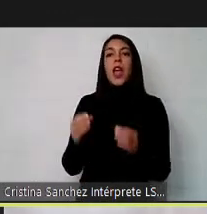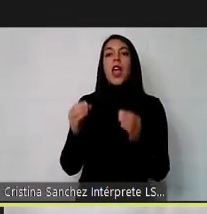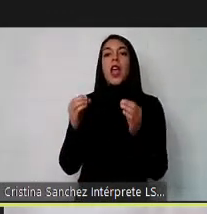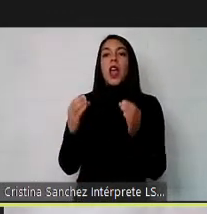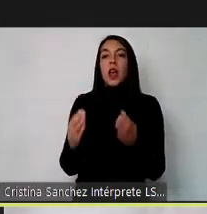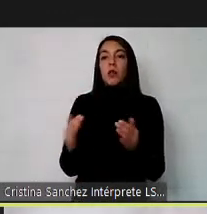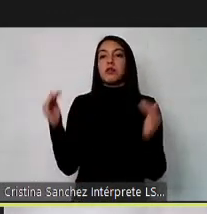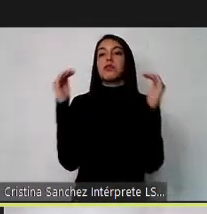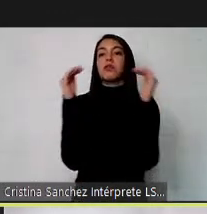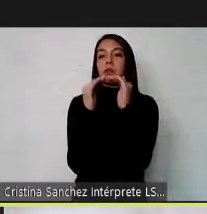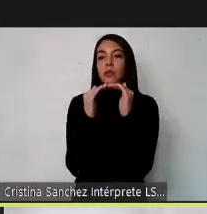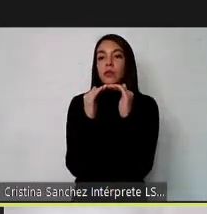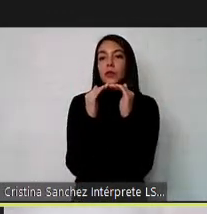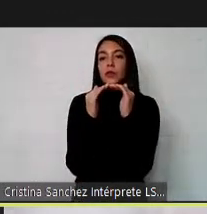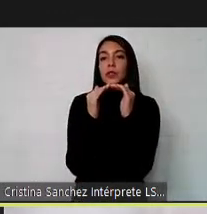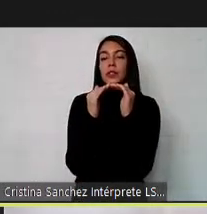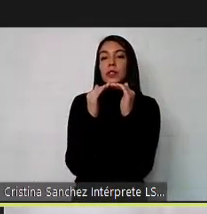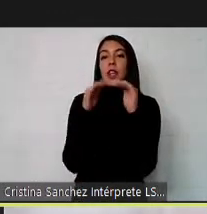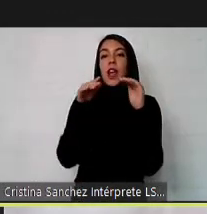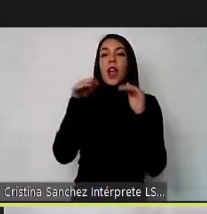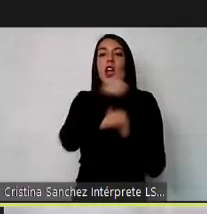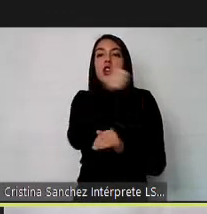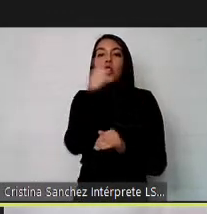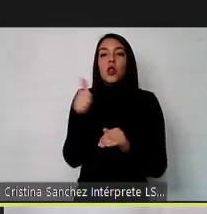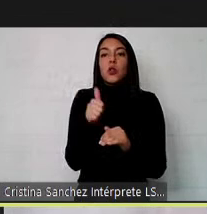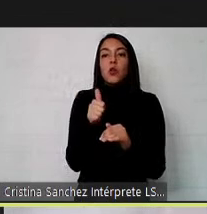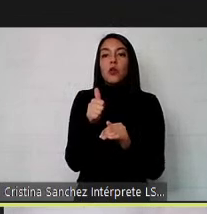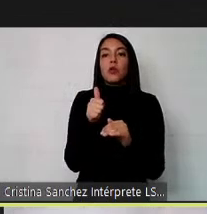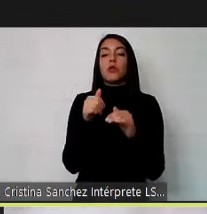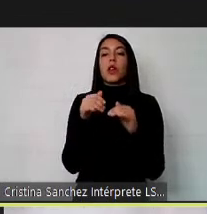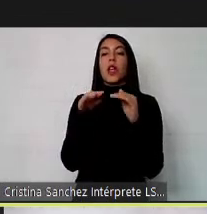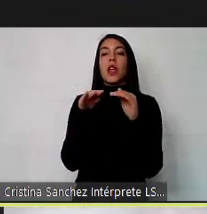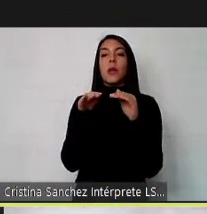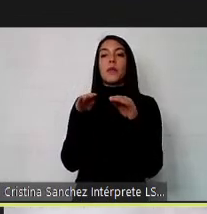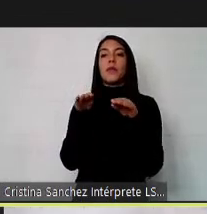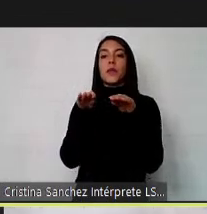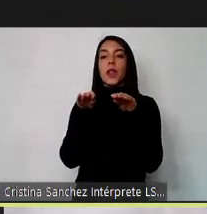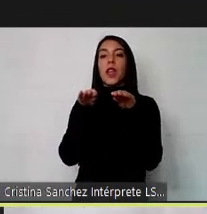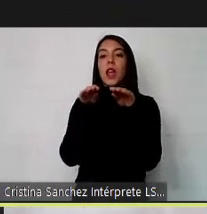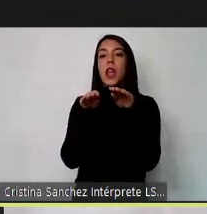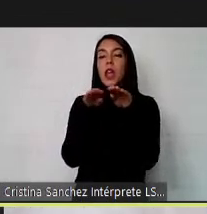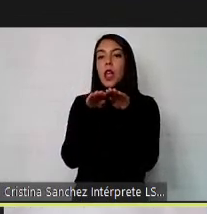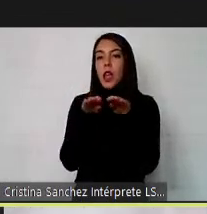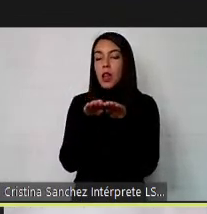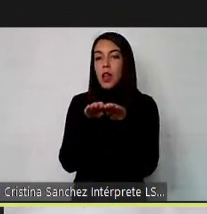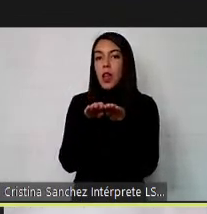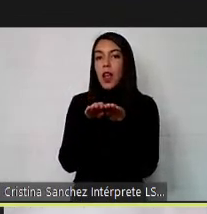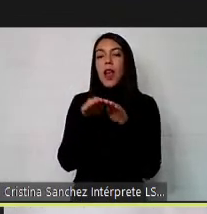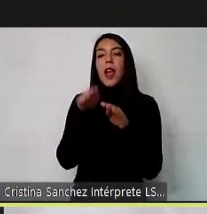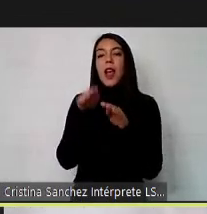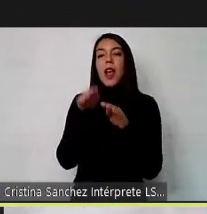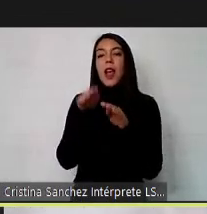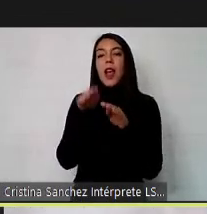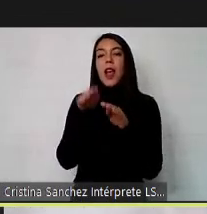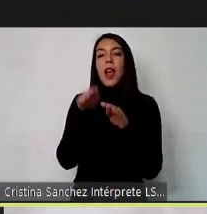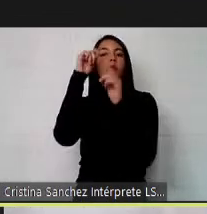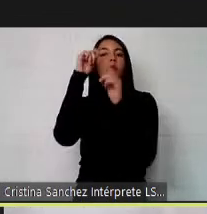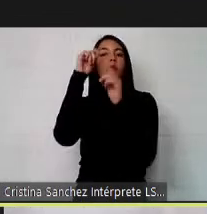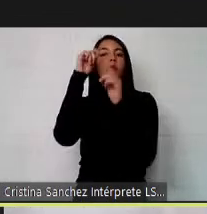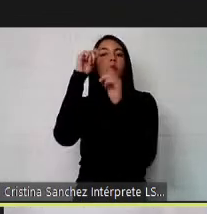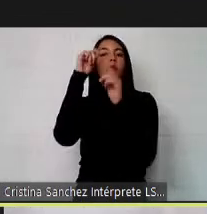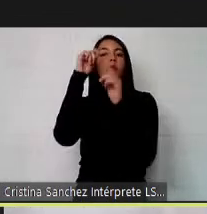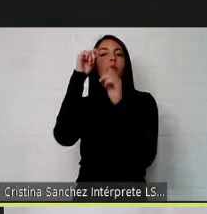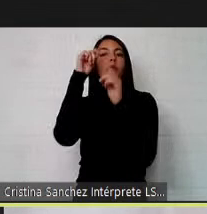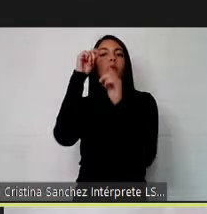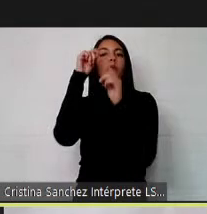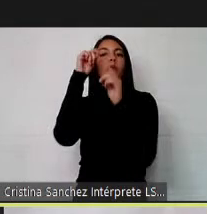nos dé cierta horizontalidad ahora ojo así como estos conceptos nos ayudan a entender la realidad también nos limitan